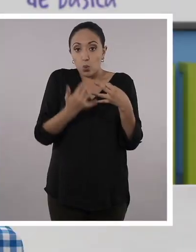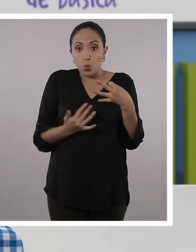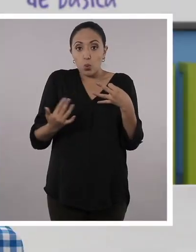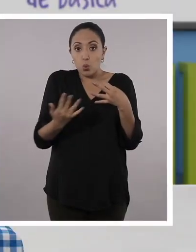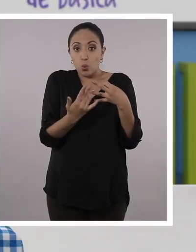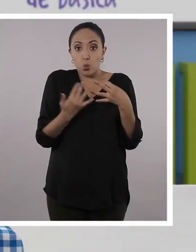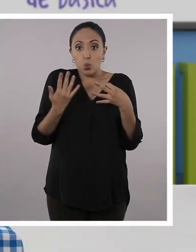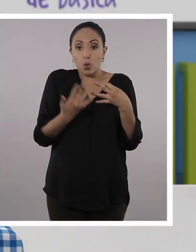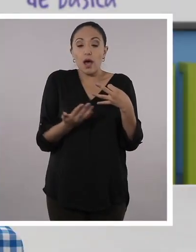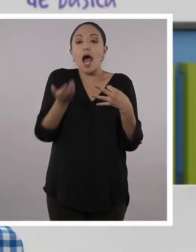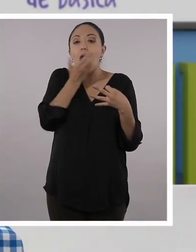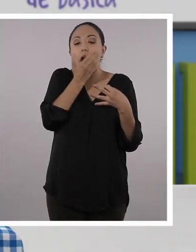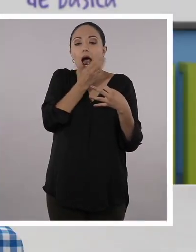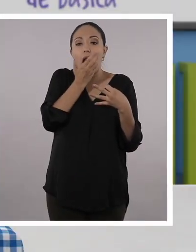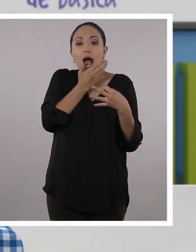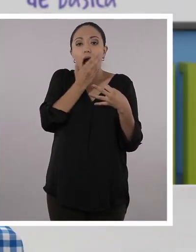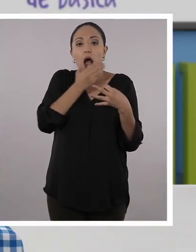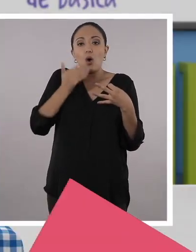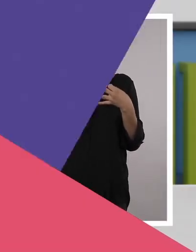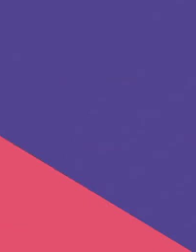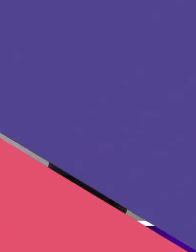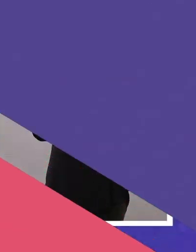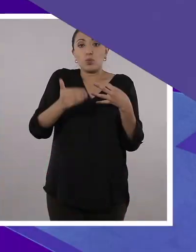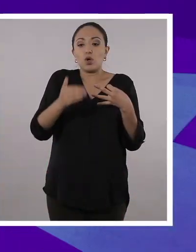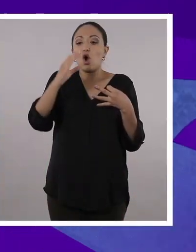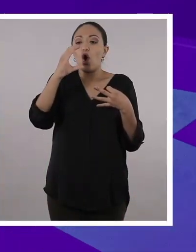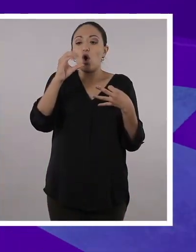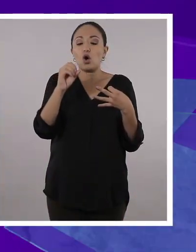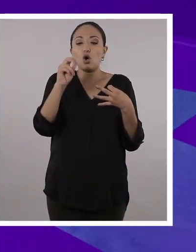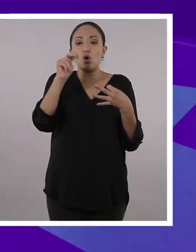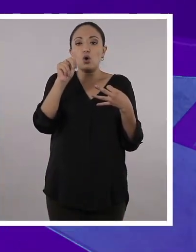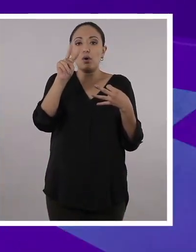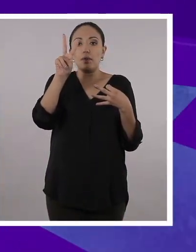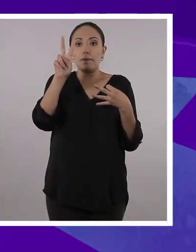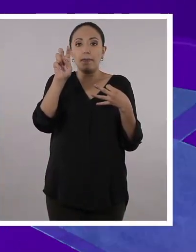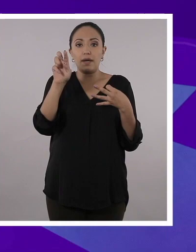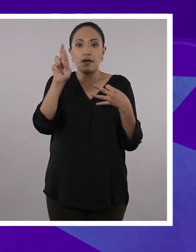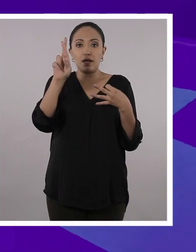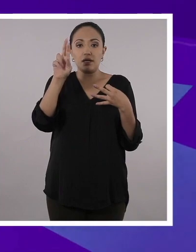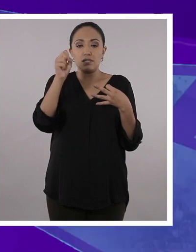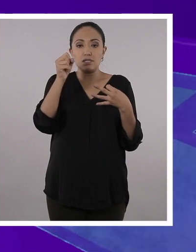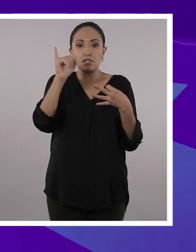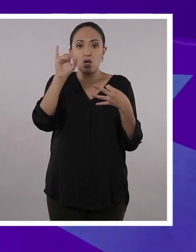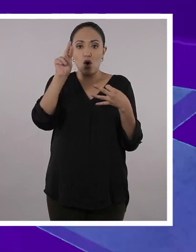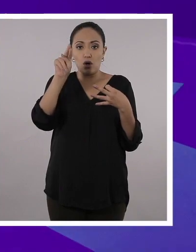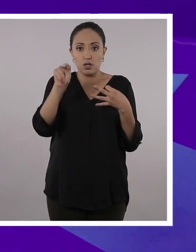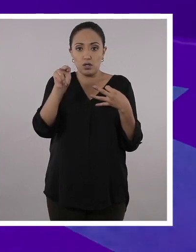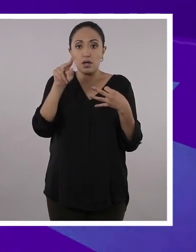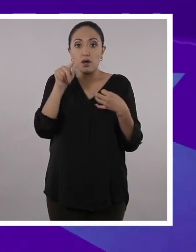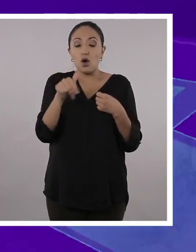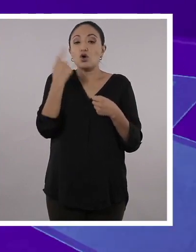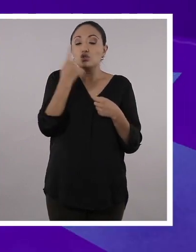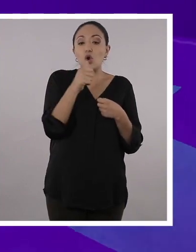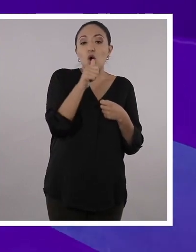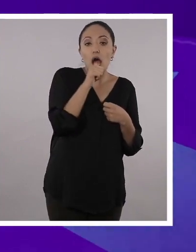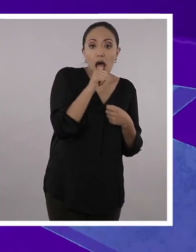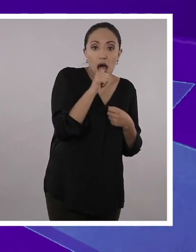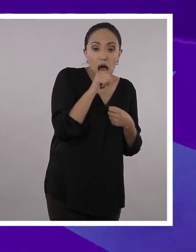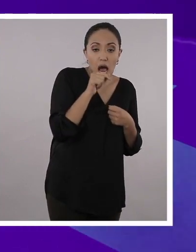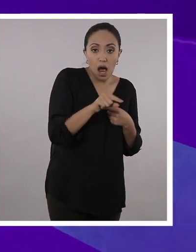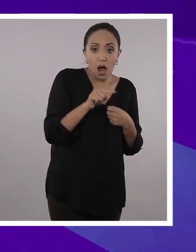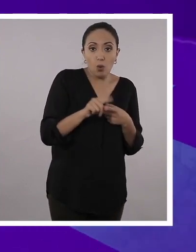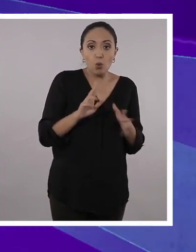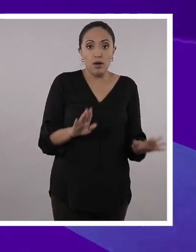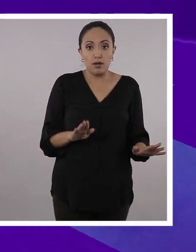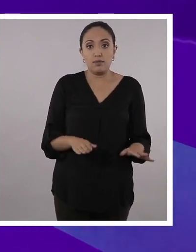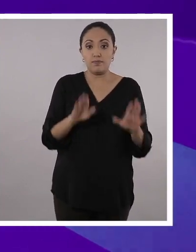El agua se calienta por un proceso conocido como convección. Ah, ok. Únicamente sucede en líquidos y en gases. En